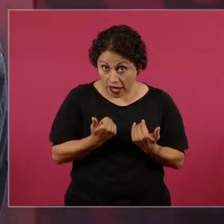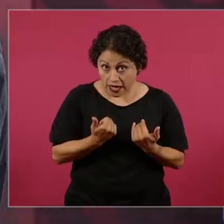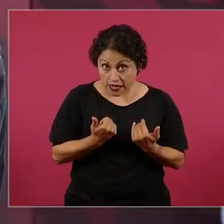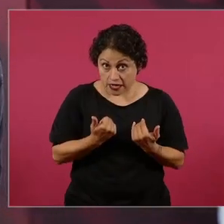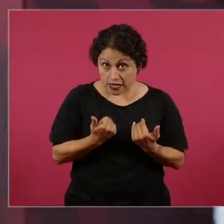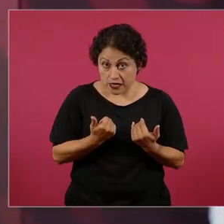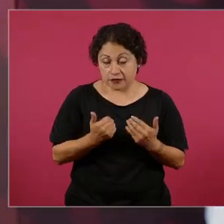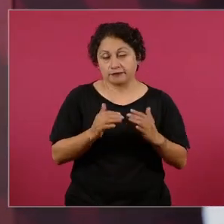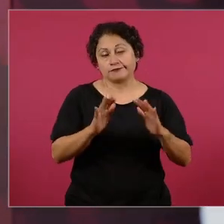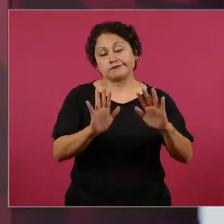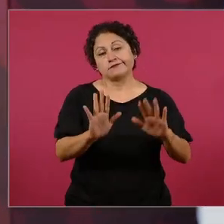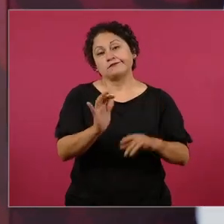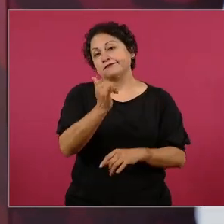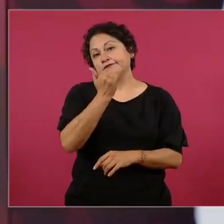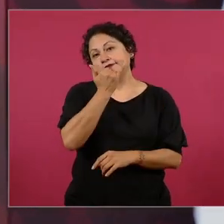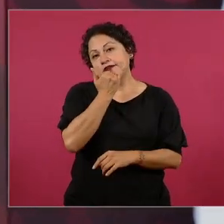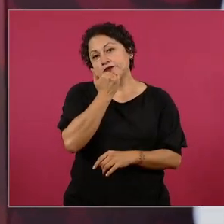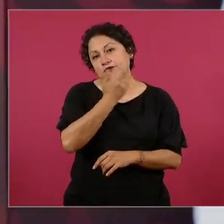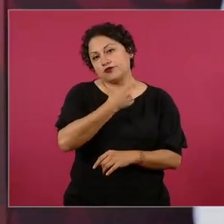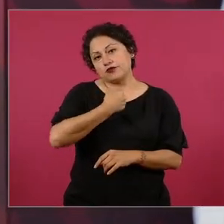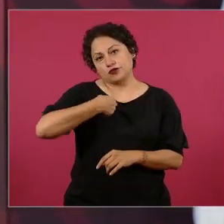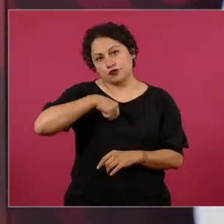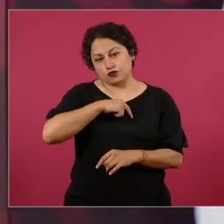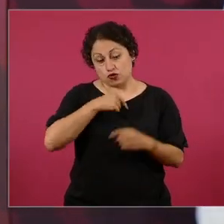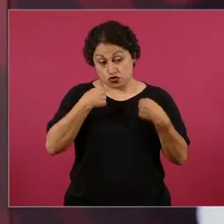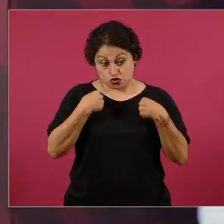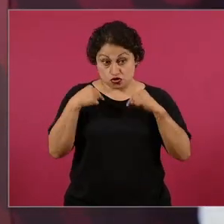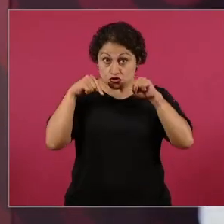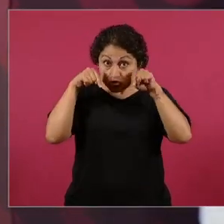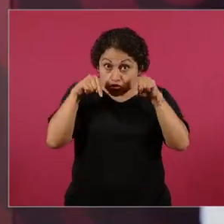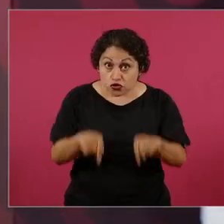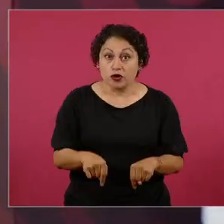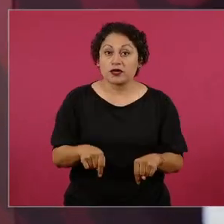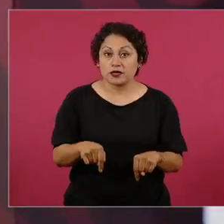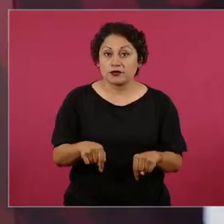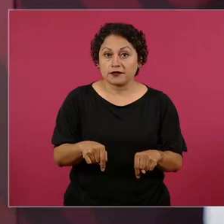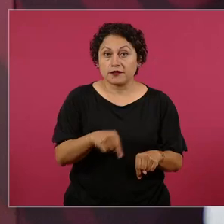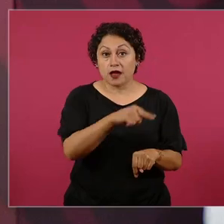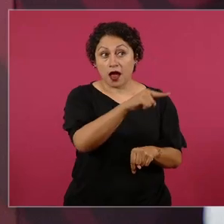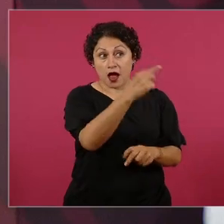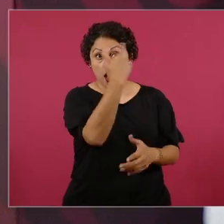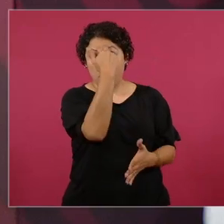no vamos a permitir ninguna violación